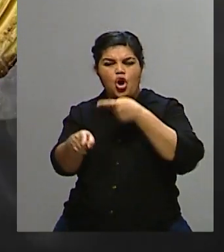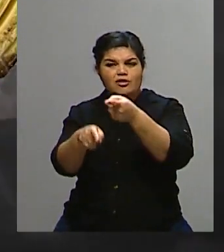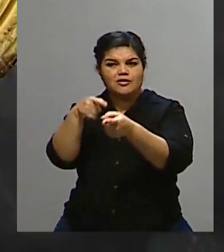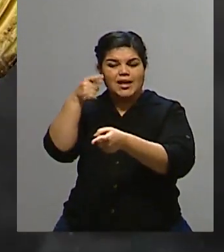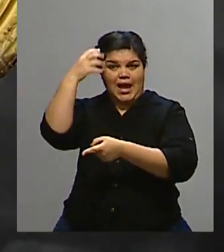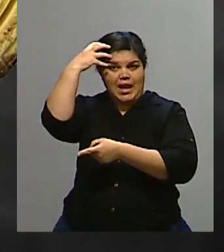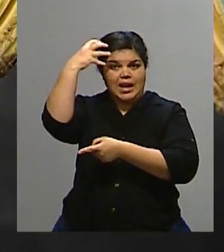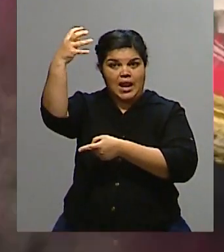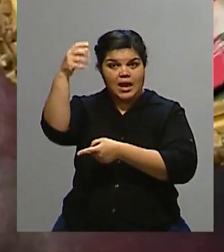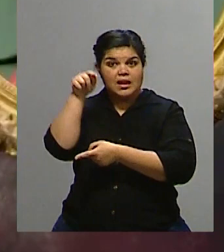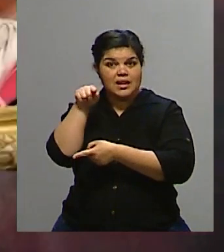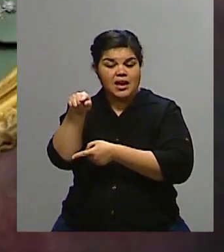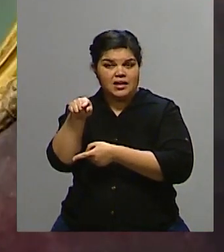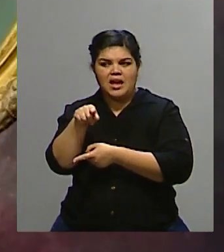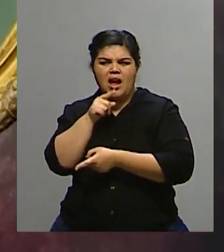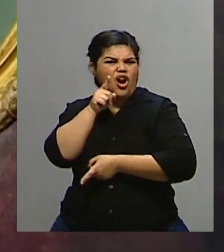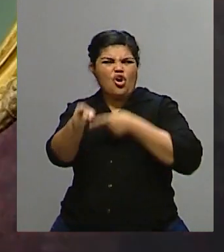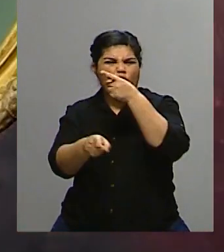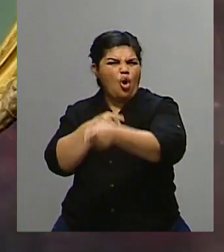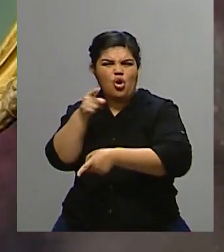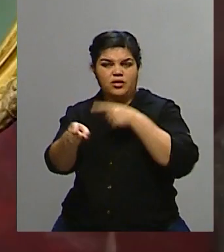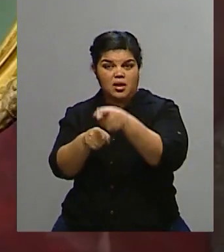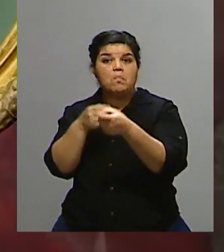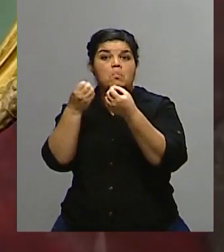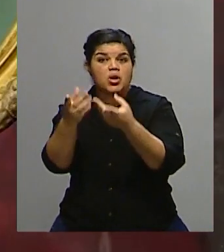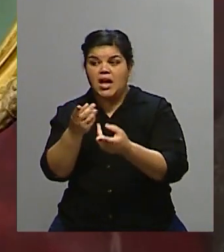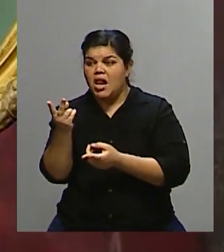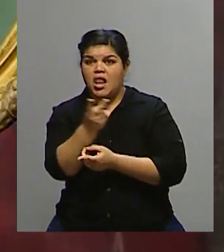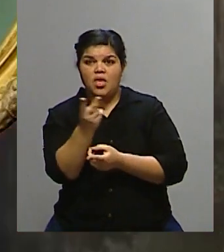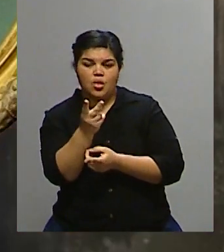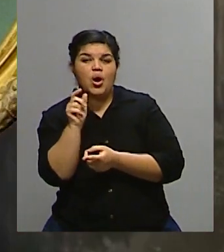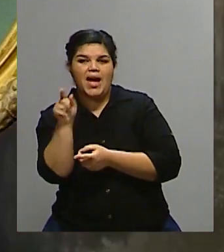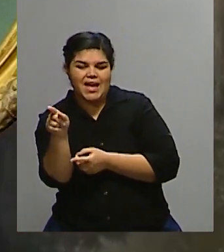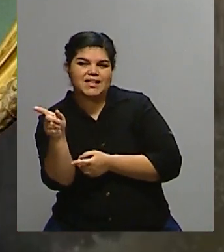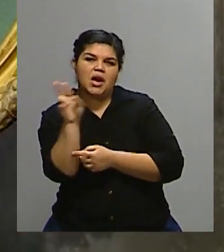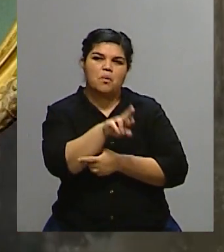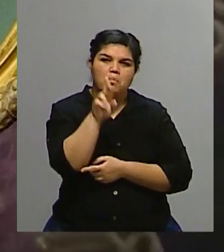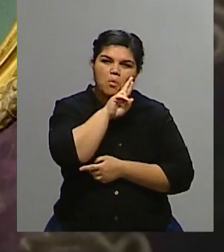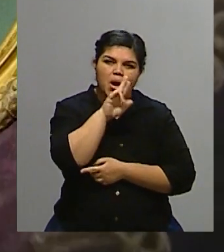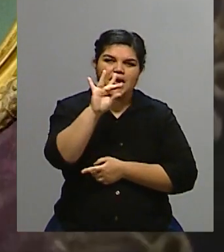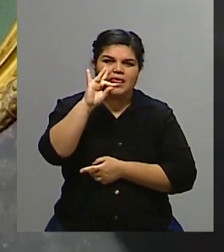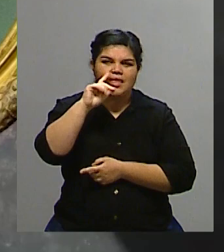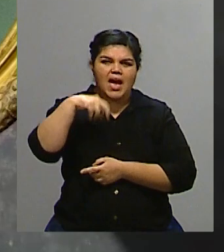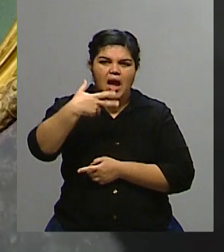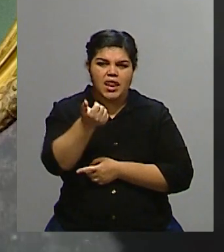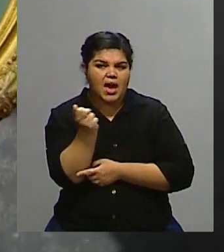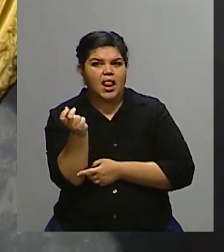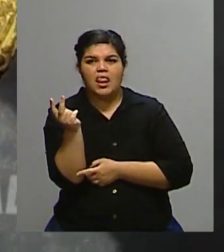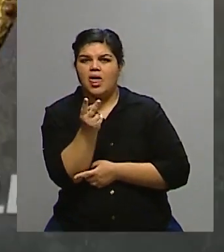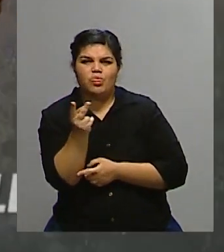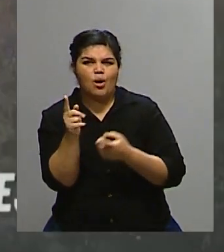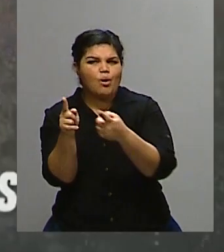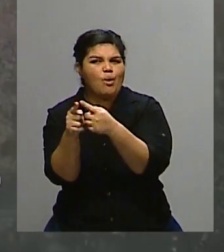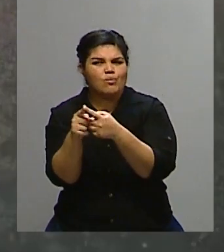Había... no había... bueno, habían tenido una relación difícil, ¿no? Sí. Desde ese punto más bajo,